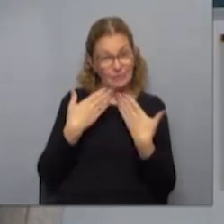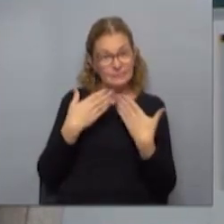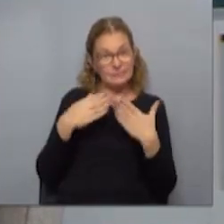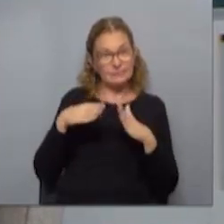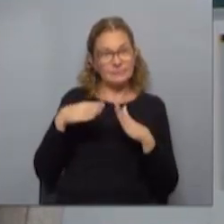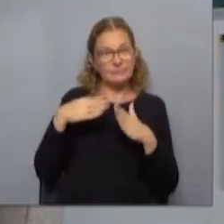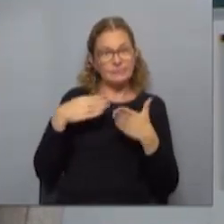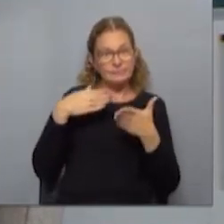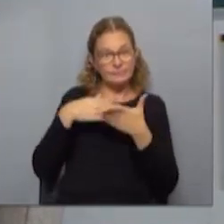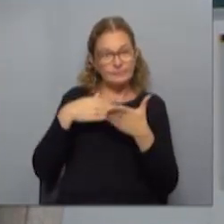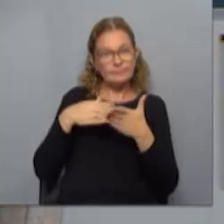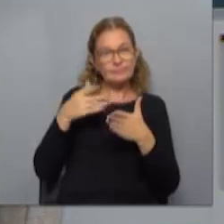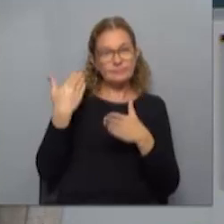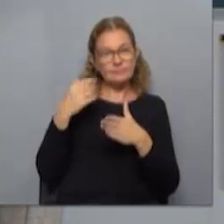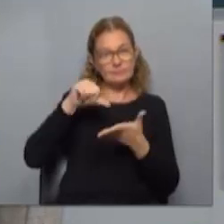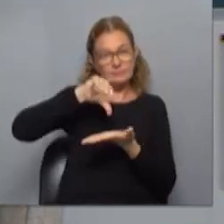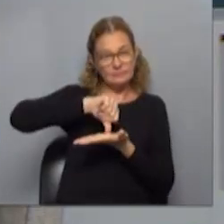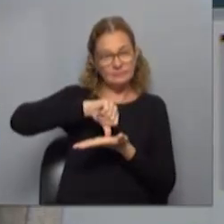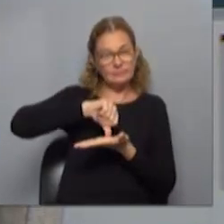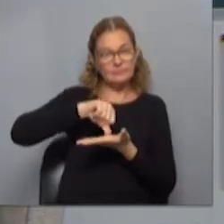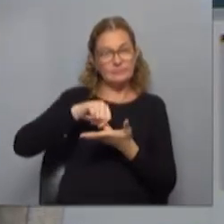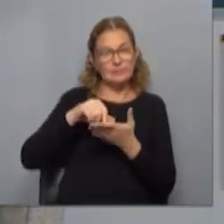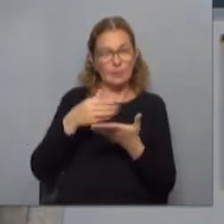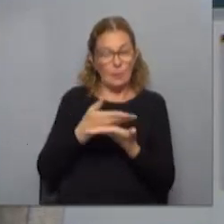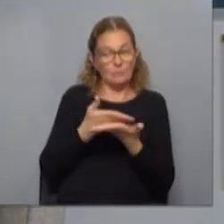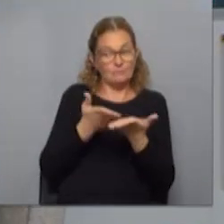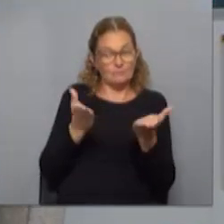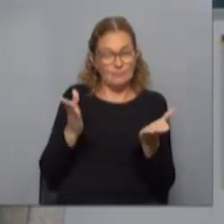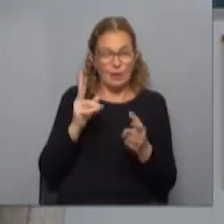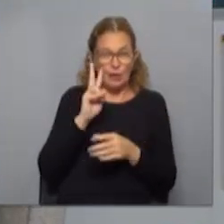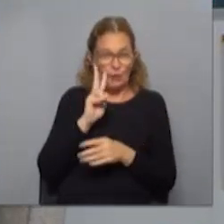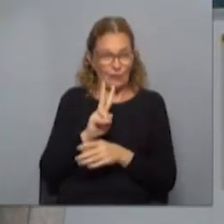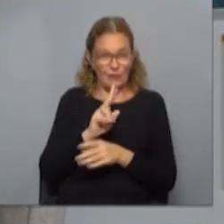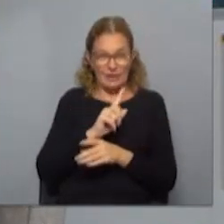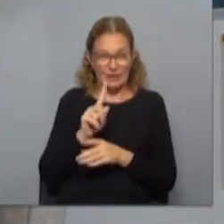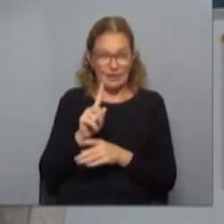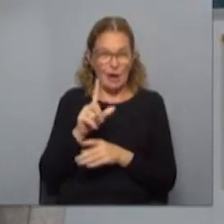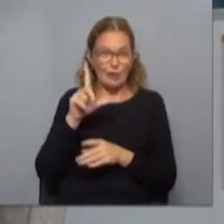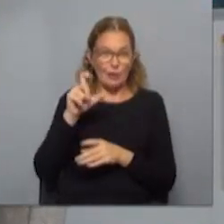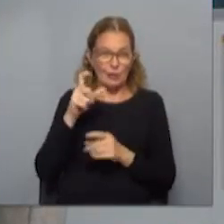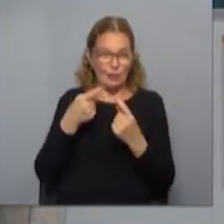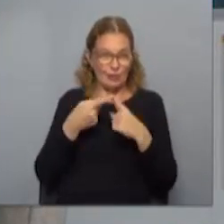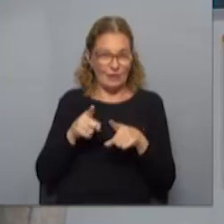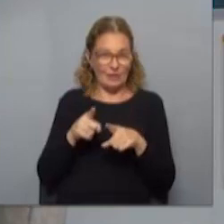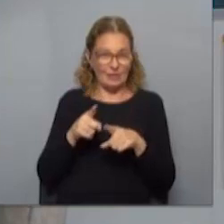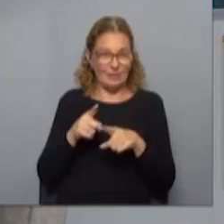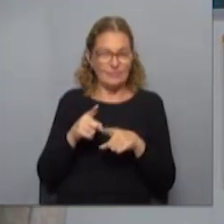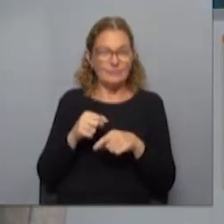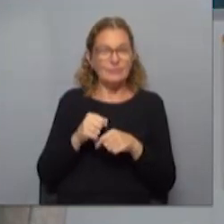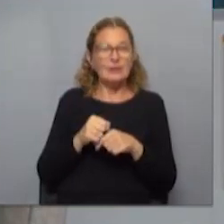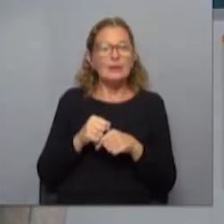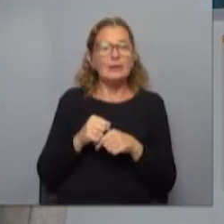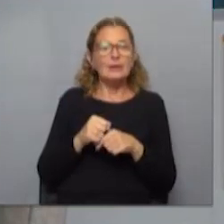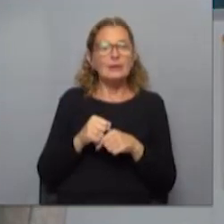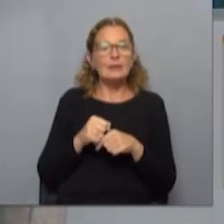restricciones de libre circulación entre países, de una dimensión que no se veían, por motivos obviamente diferentes, desde la Segunda Guerra Mundial.